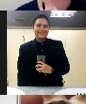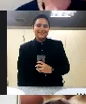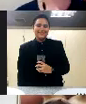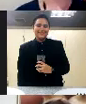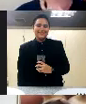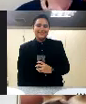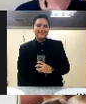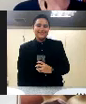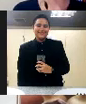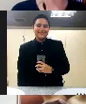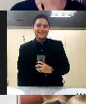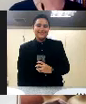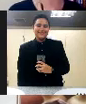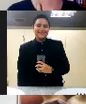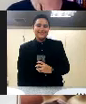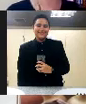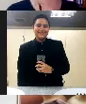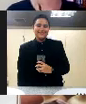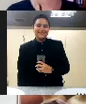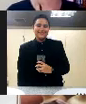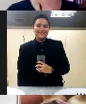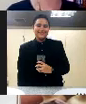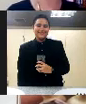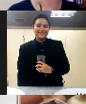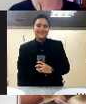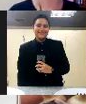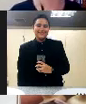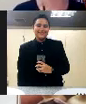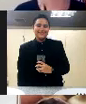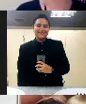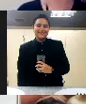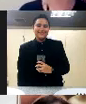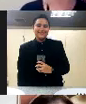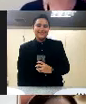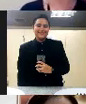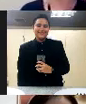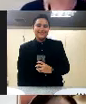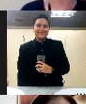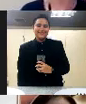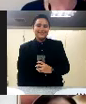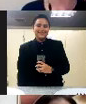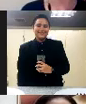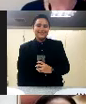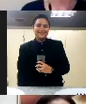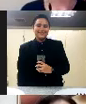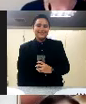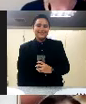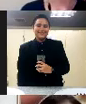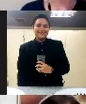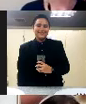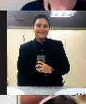bueno y si no hay ninguna otra pregunta solo me queda darles las gracias por su atención por haber asistido